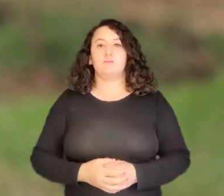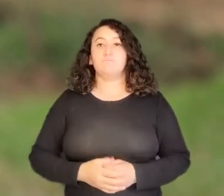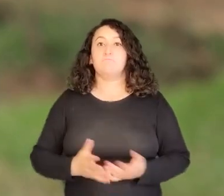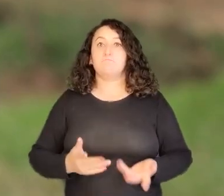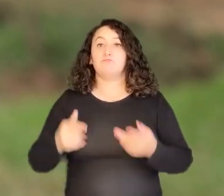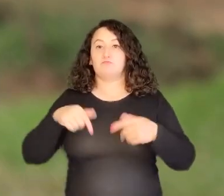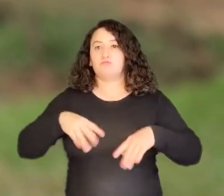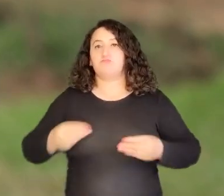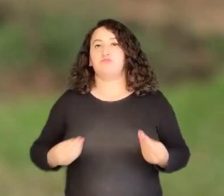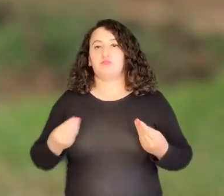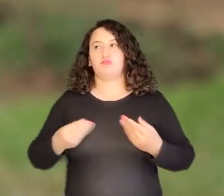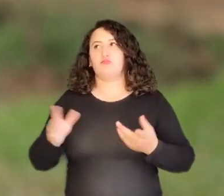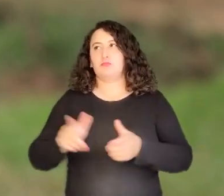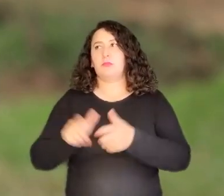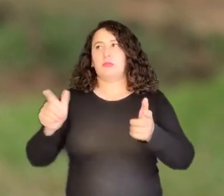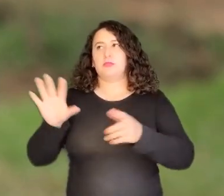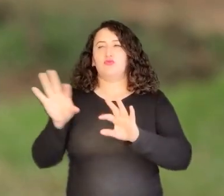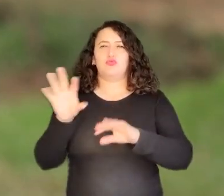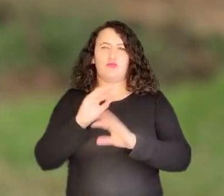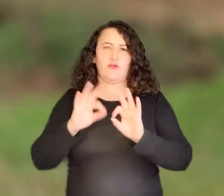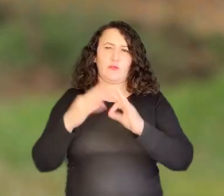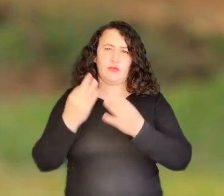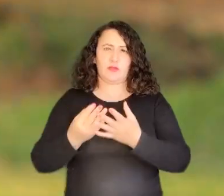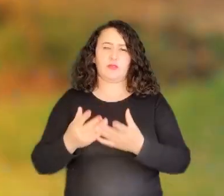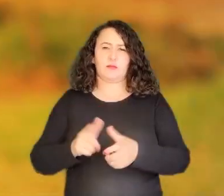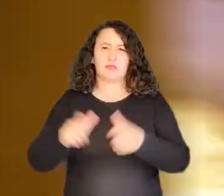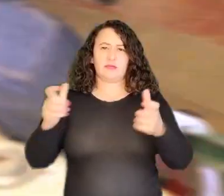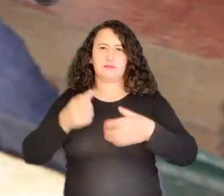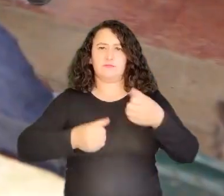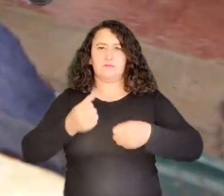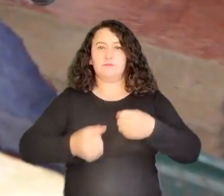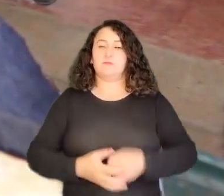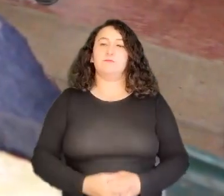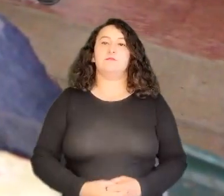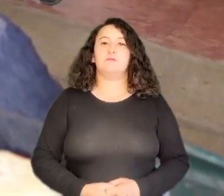de esos que vivimos acá la mayoría de las familias del ordeño.